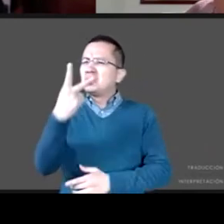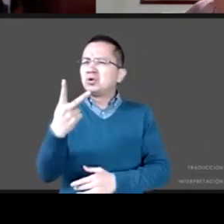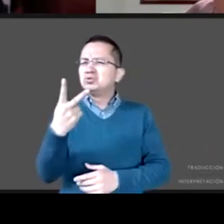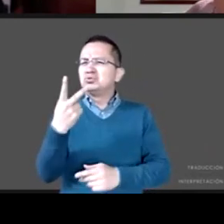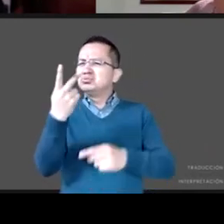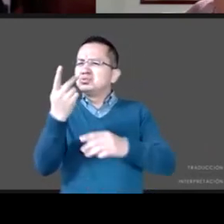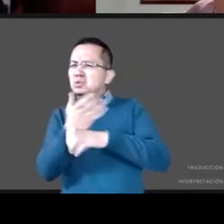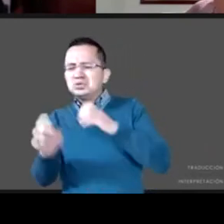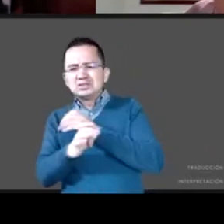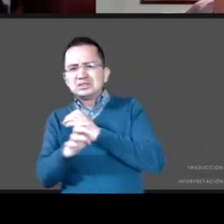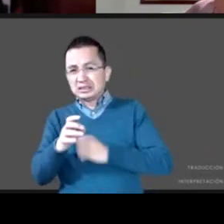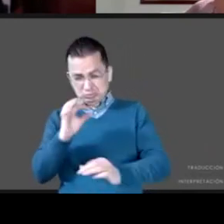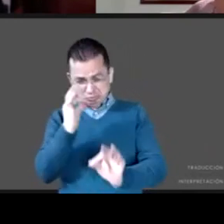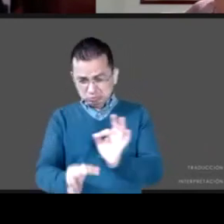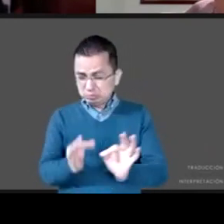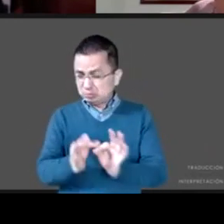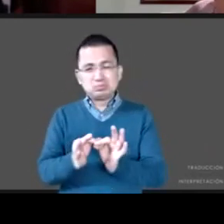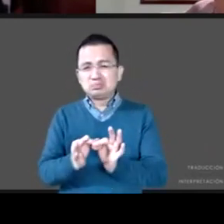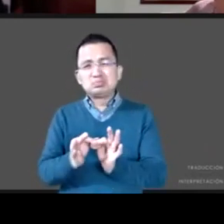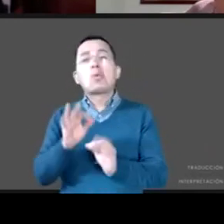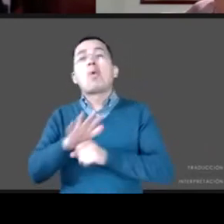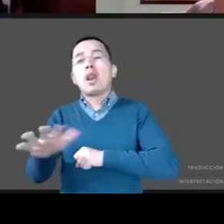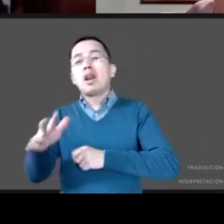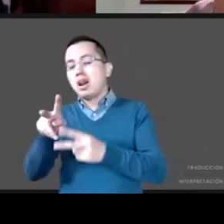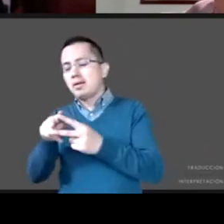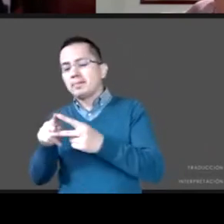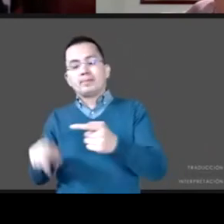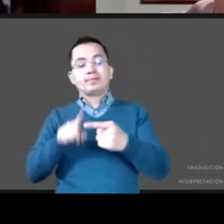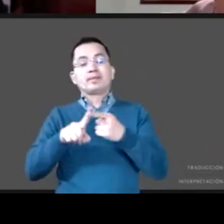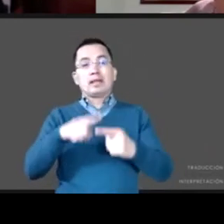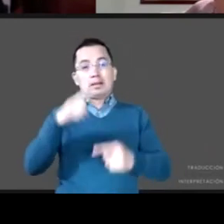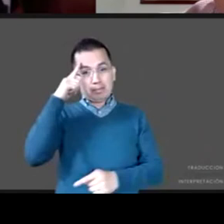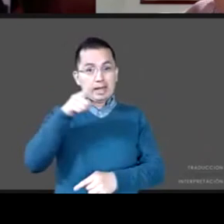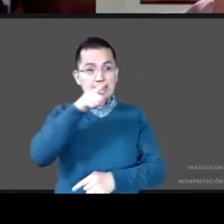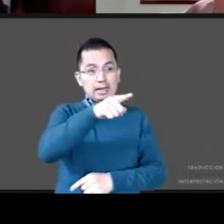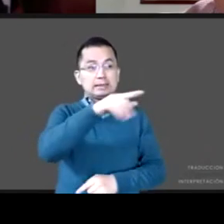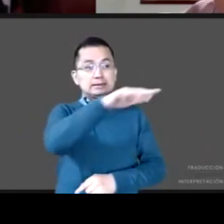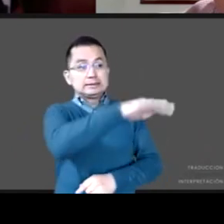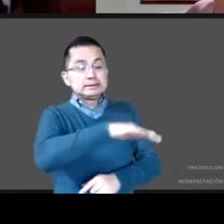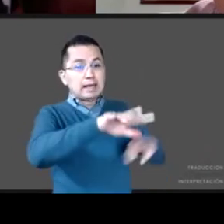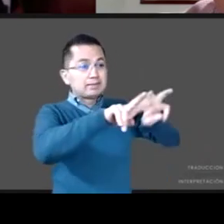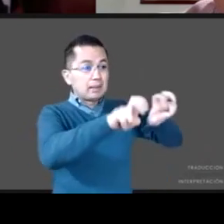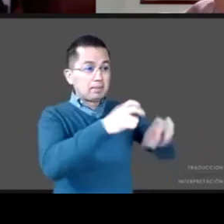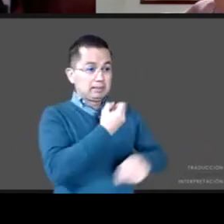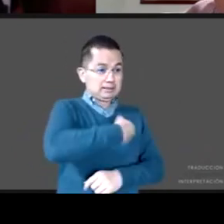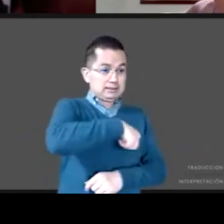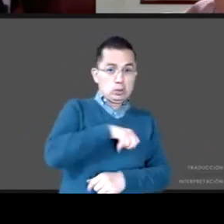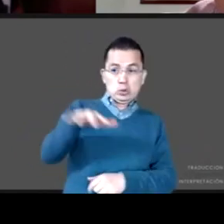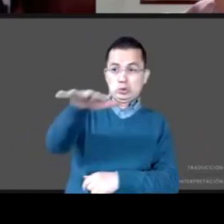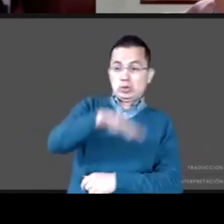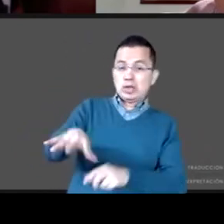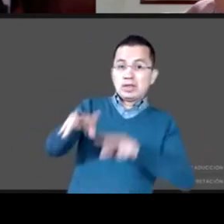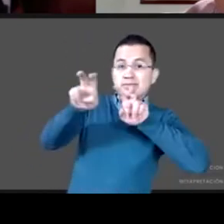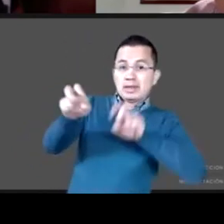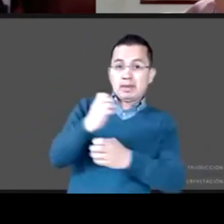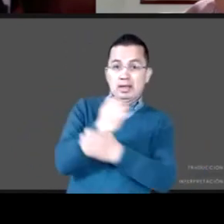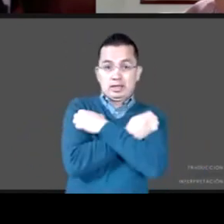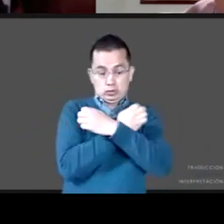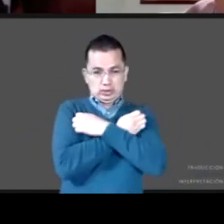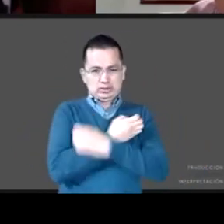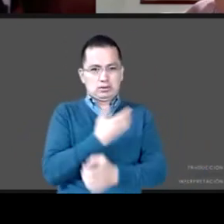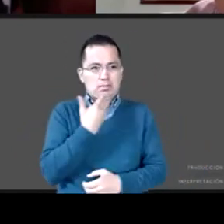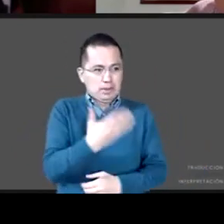el sector salud y educación que eran los dos sectores que debían apoyar la construcción de capital siguieron transportando